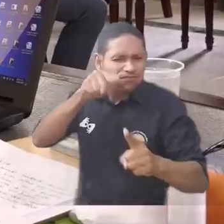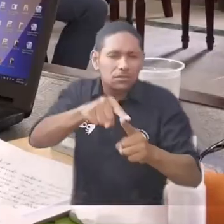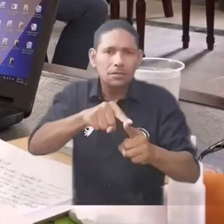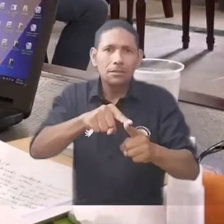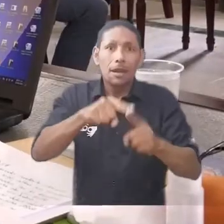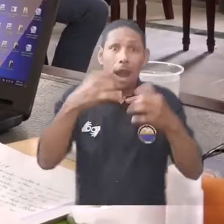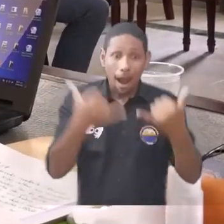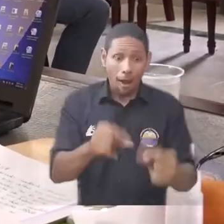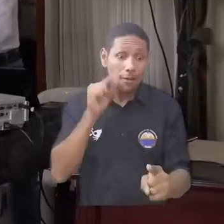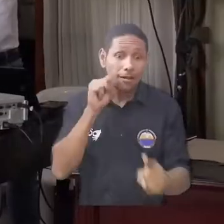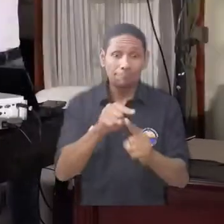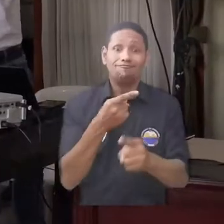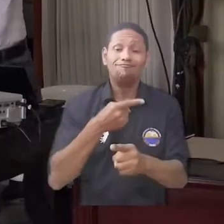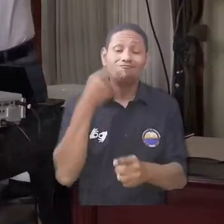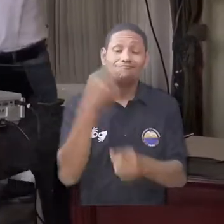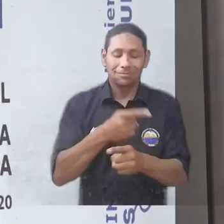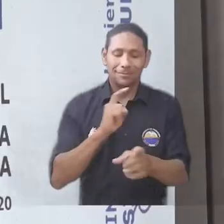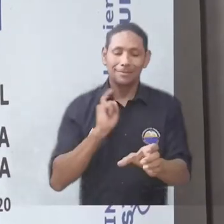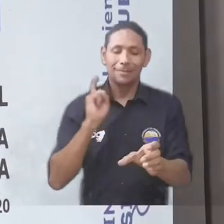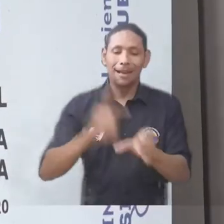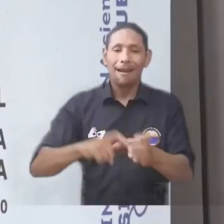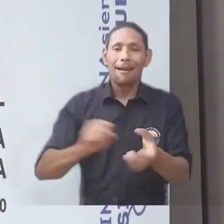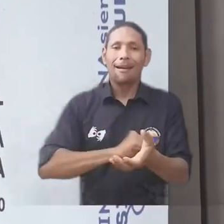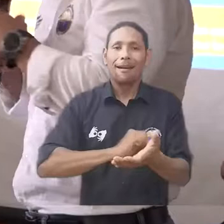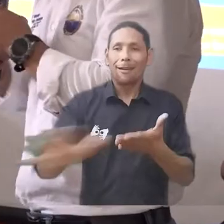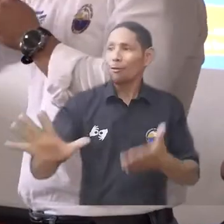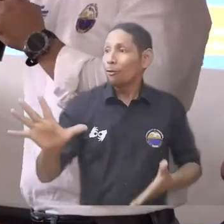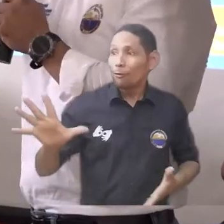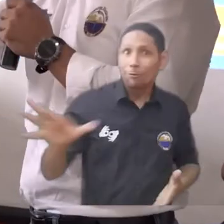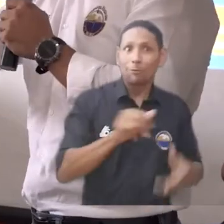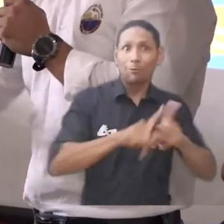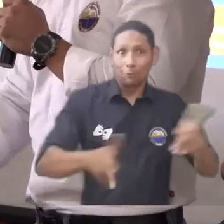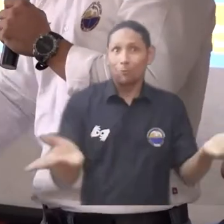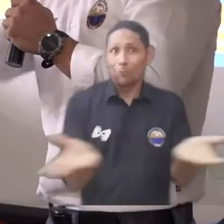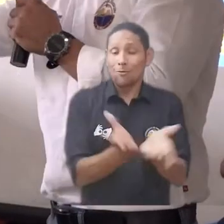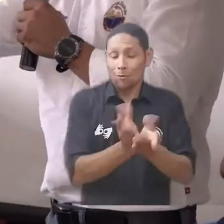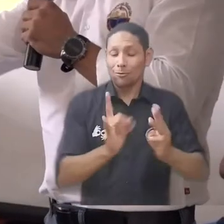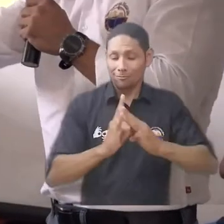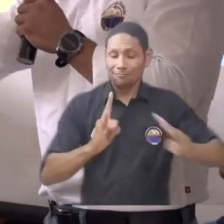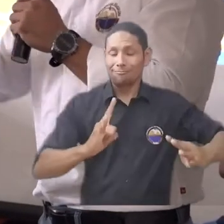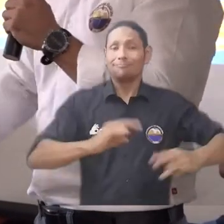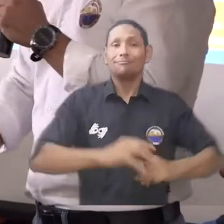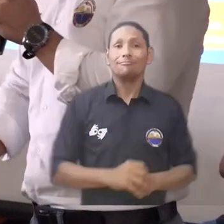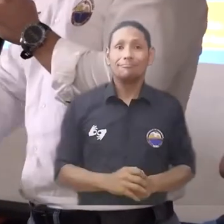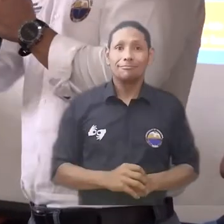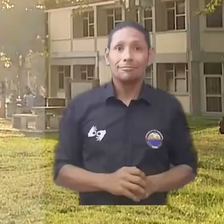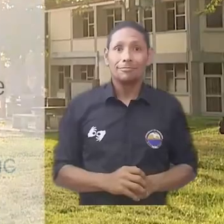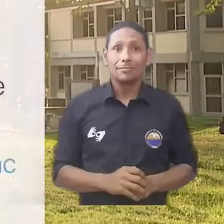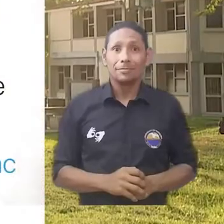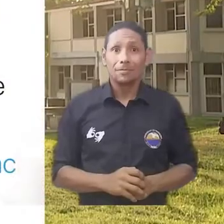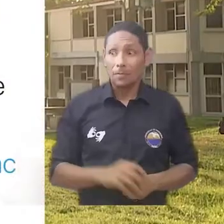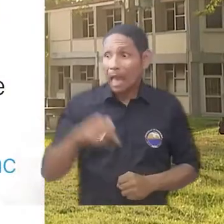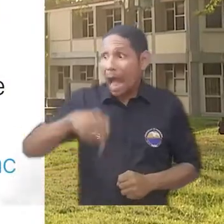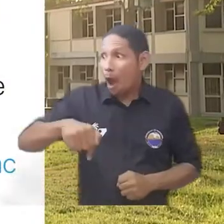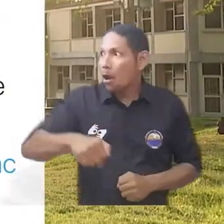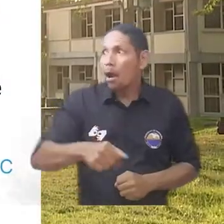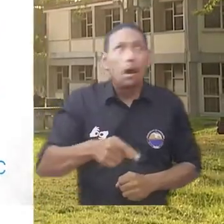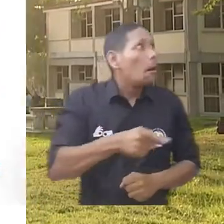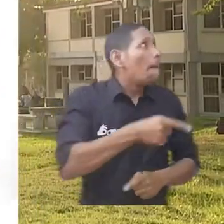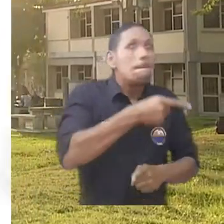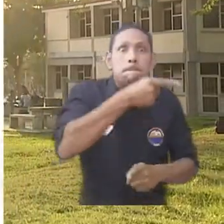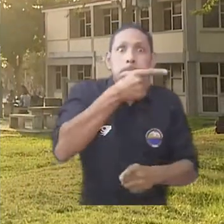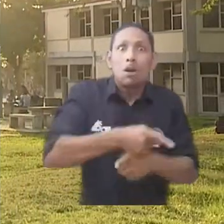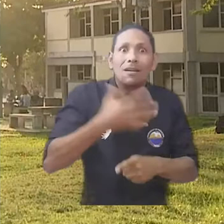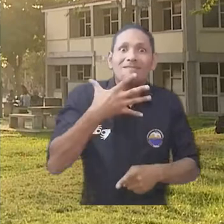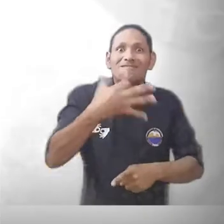en pos de materializar el propósito de la matrícula cero para todos los estudiantes de la institución, la cual hoy